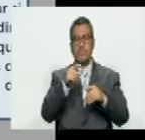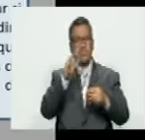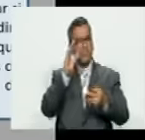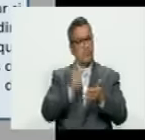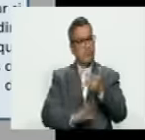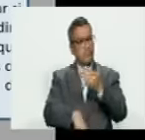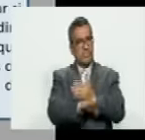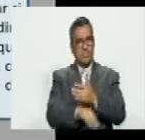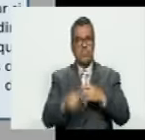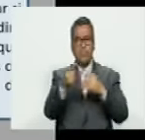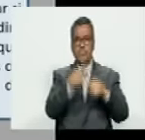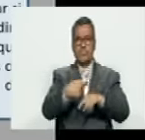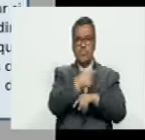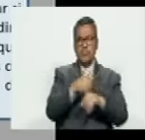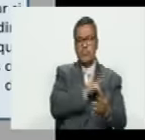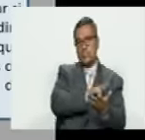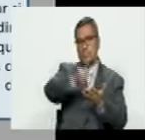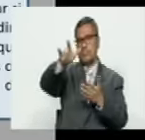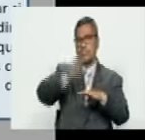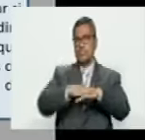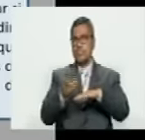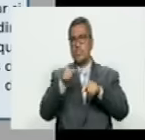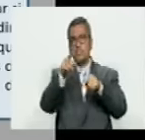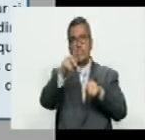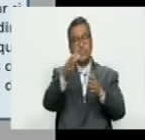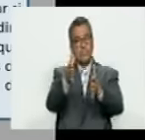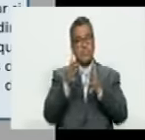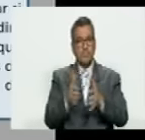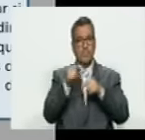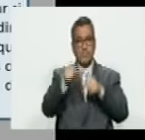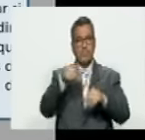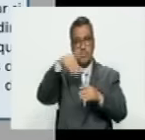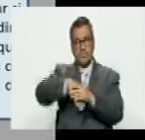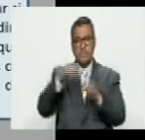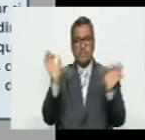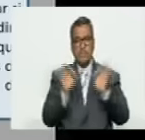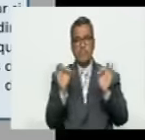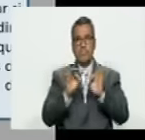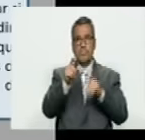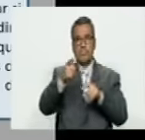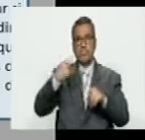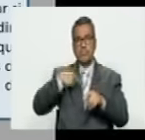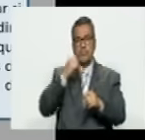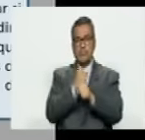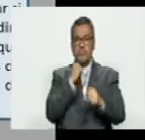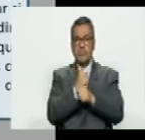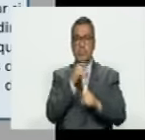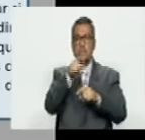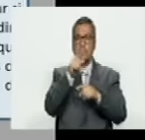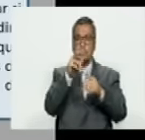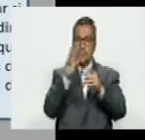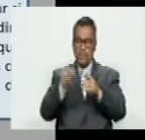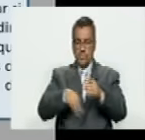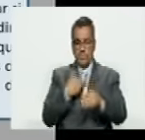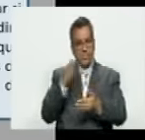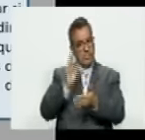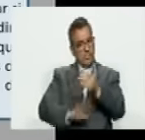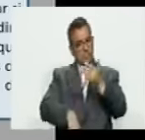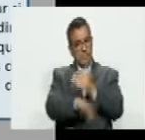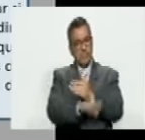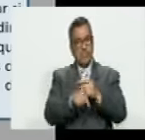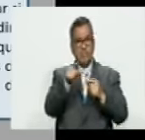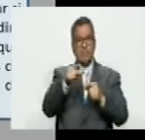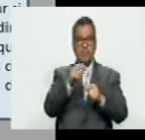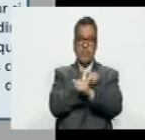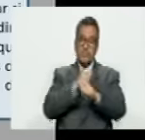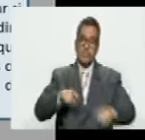busquenle un avión que se vaya porque él no va a ganar y no va haber elecciones entonces tenemos que trabajar para que él salga porque va a ser